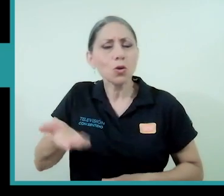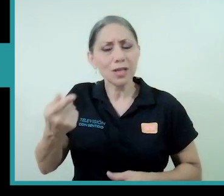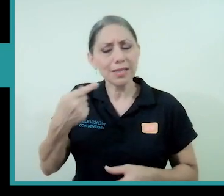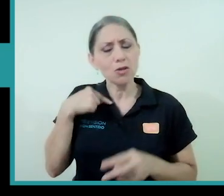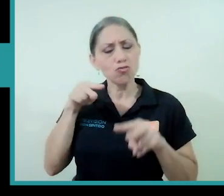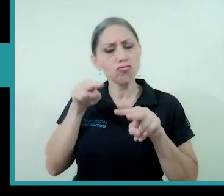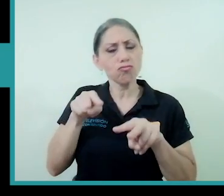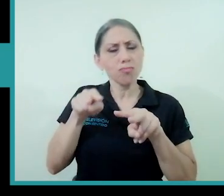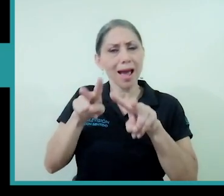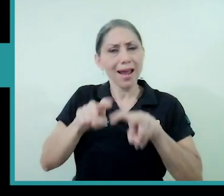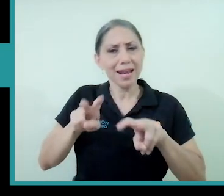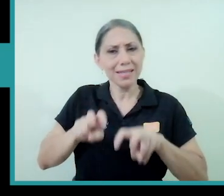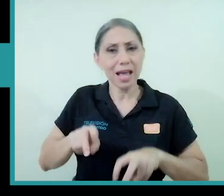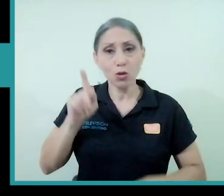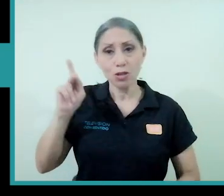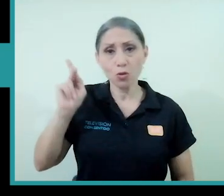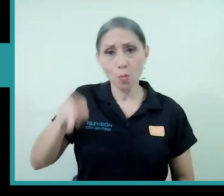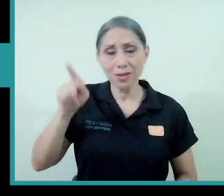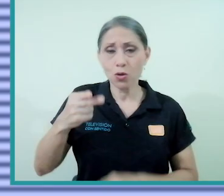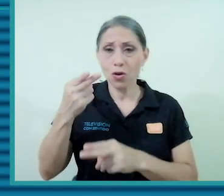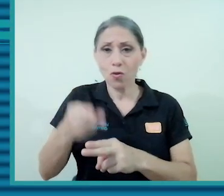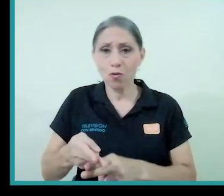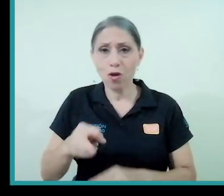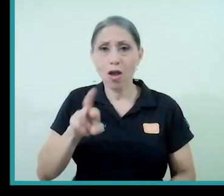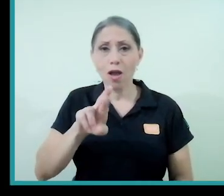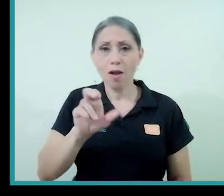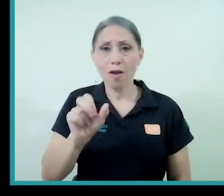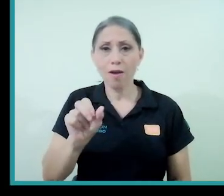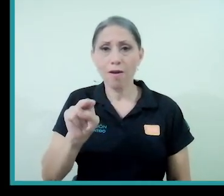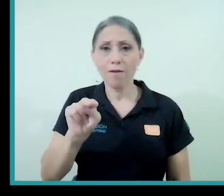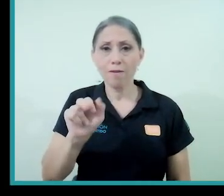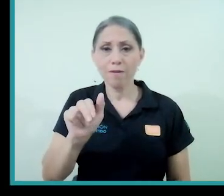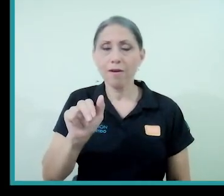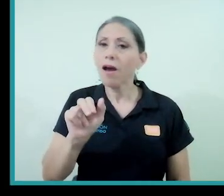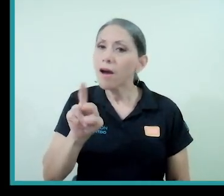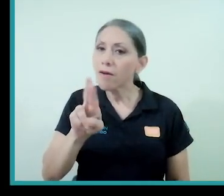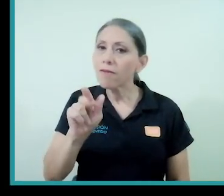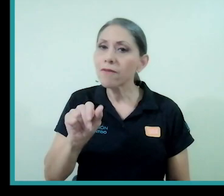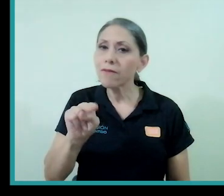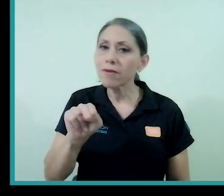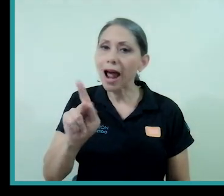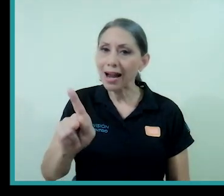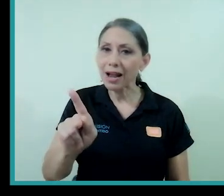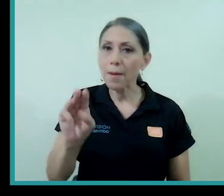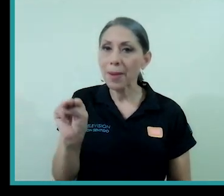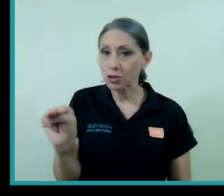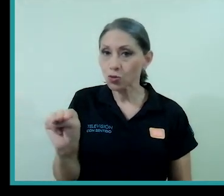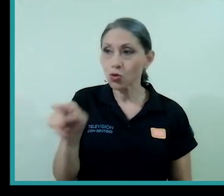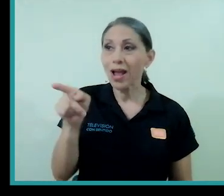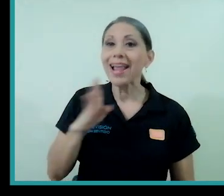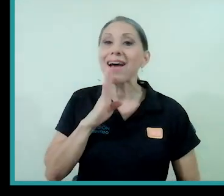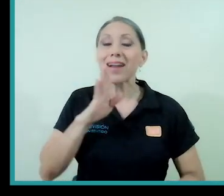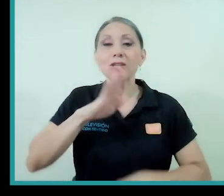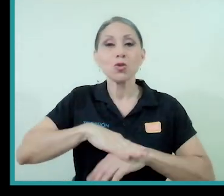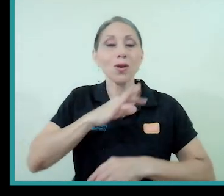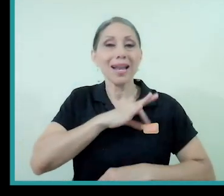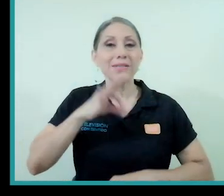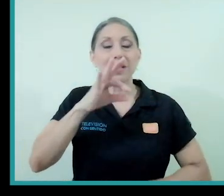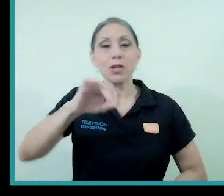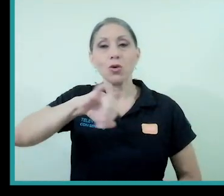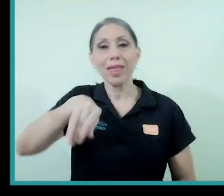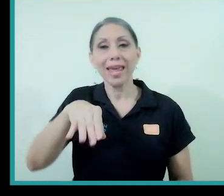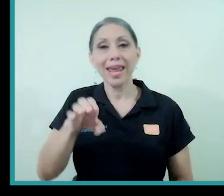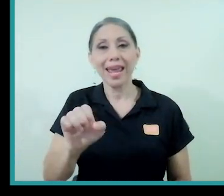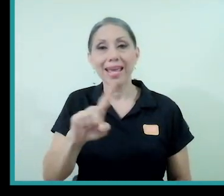pastor es que lo tengo aquí de Frank Marsullo cuando él habla del espíritu de Jezabel que es muy importante